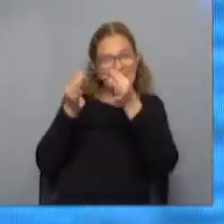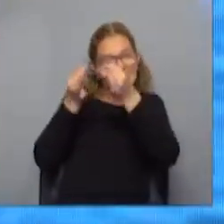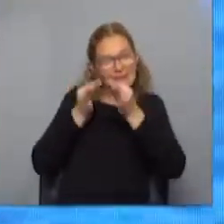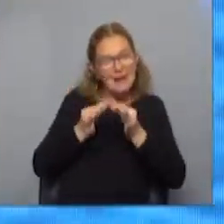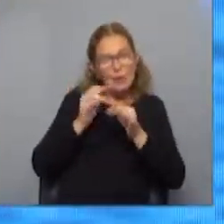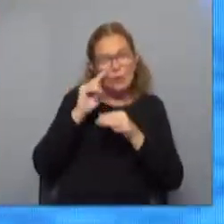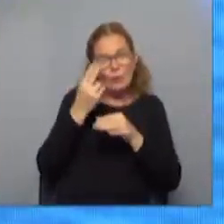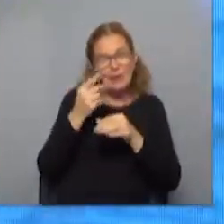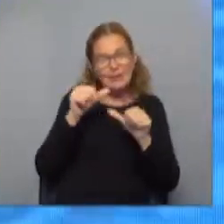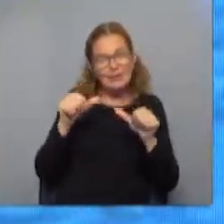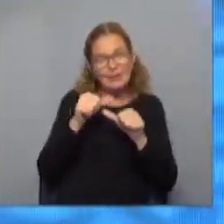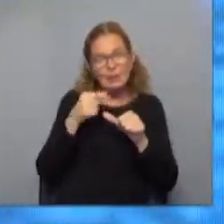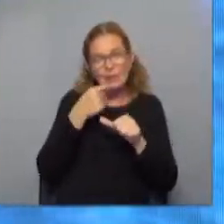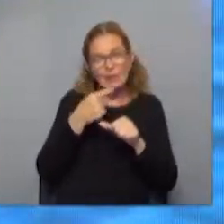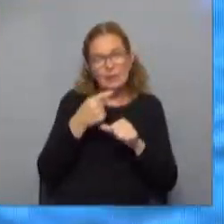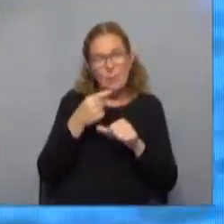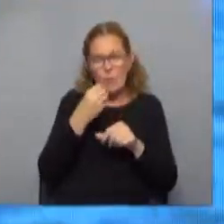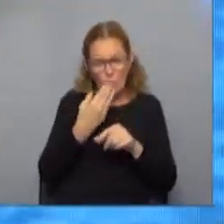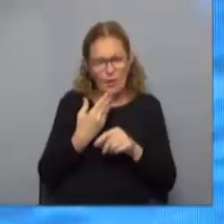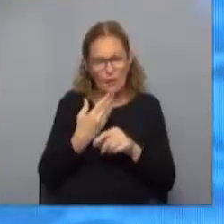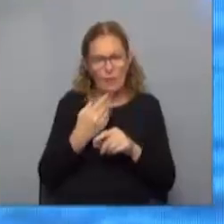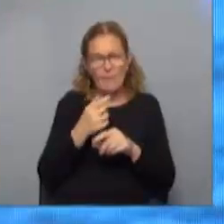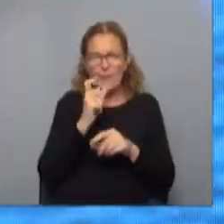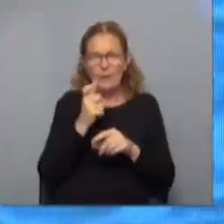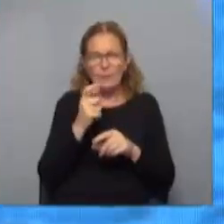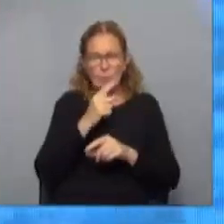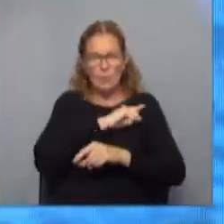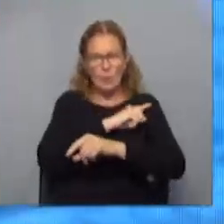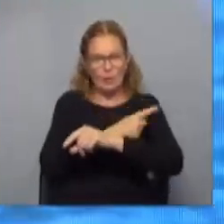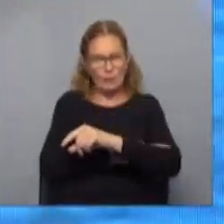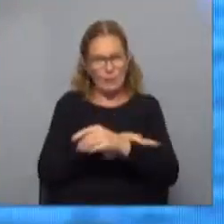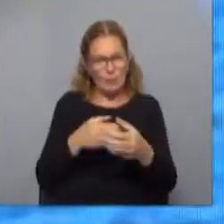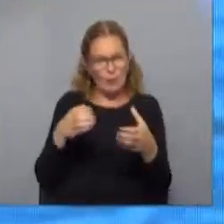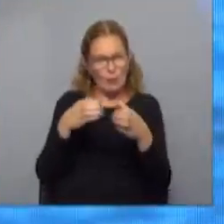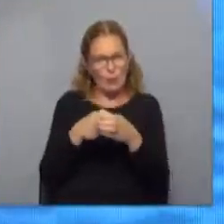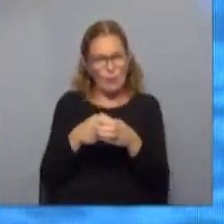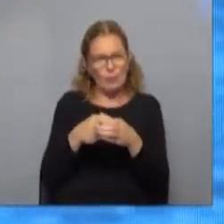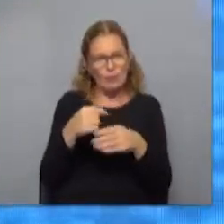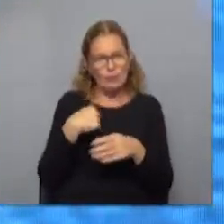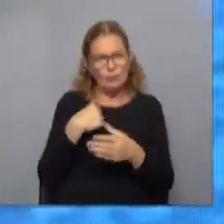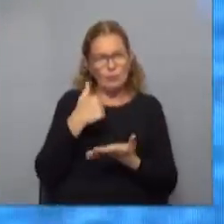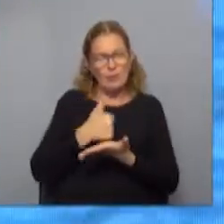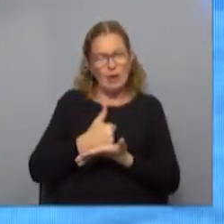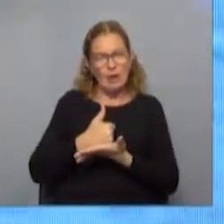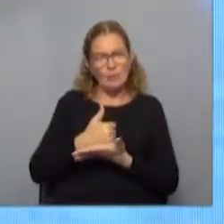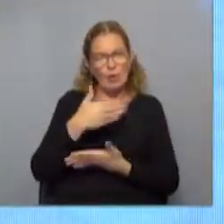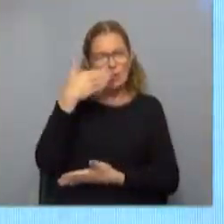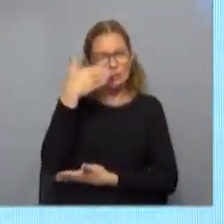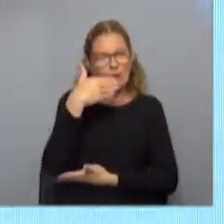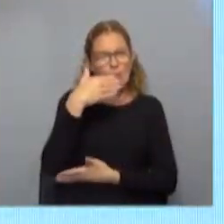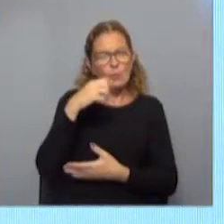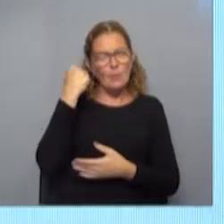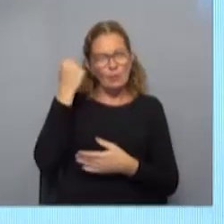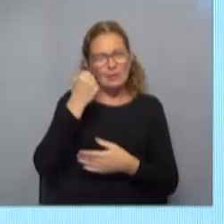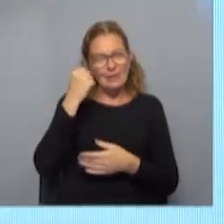hicieron comentarios muy positivos y hubo un gran esfuerzo del sector. Yo tuve hoteles muy importantes